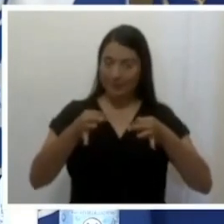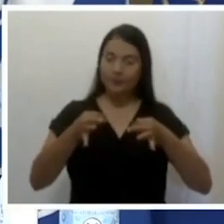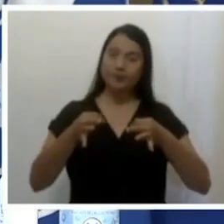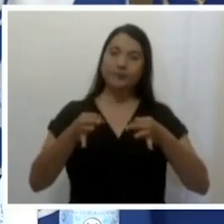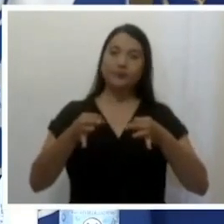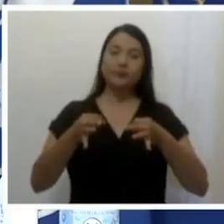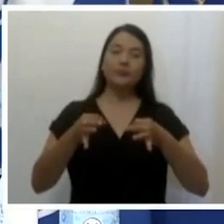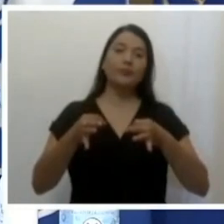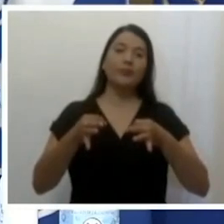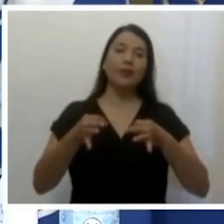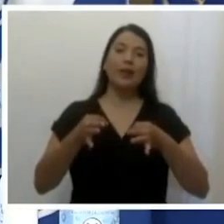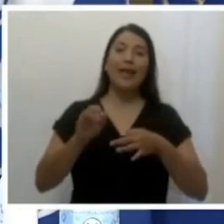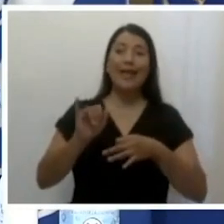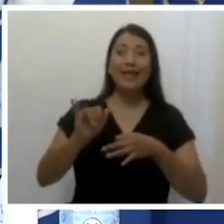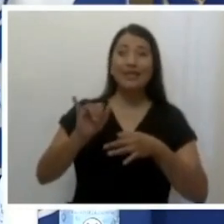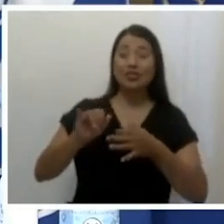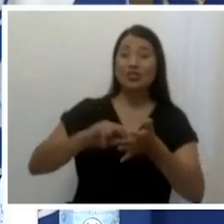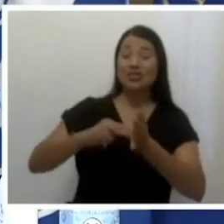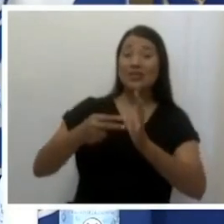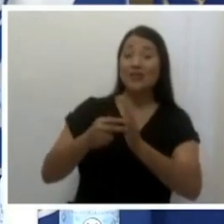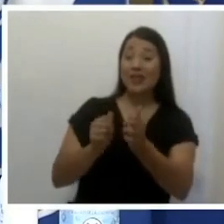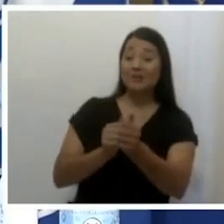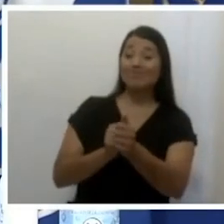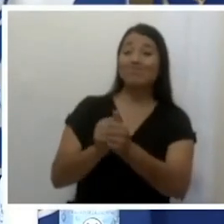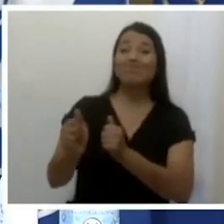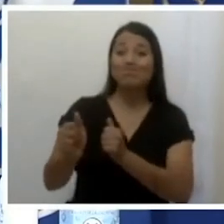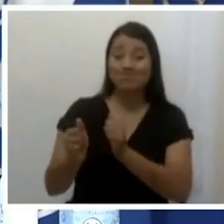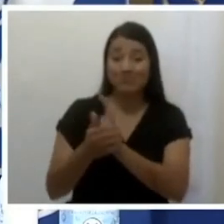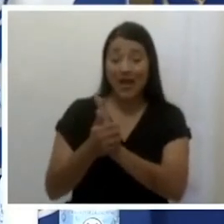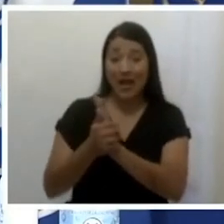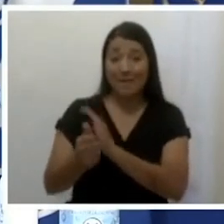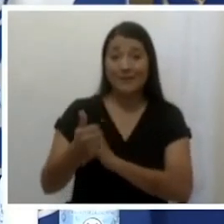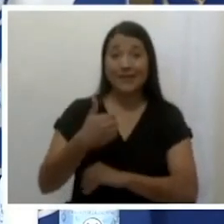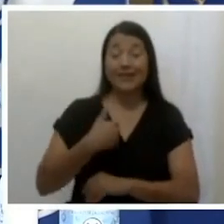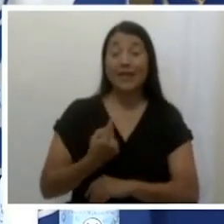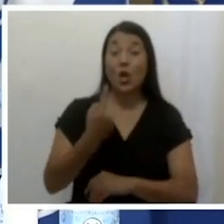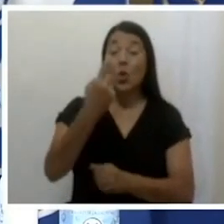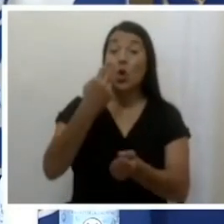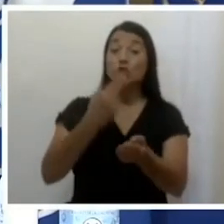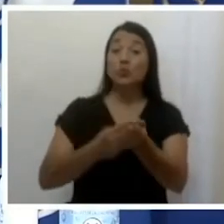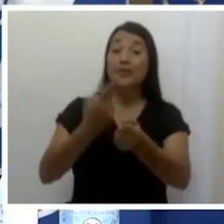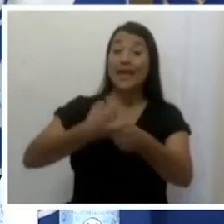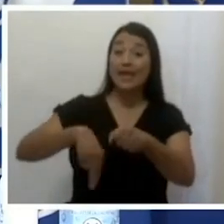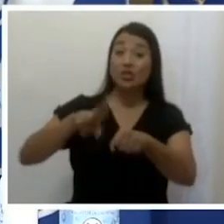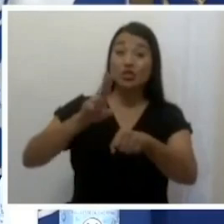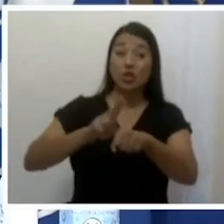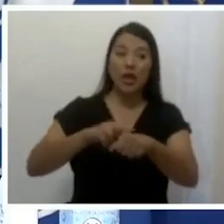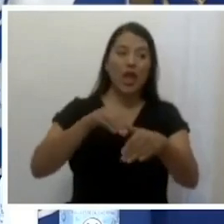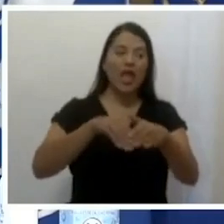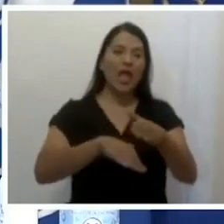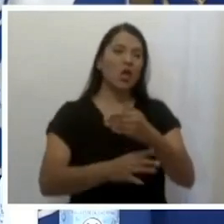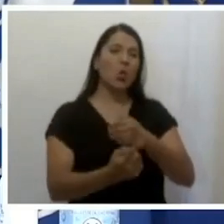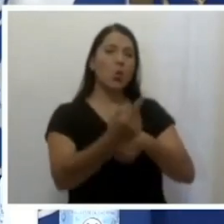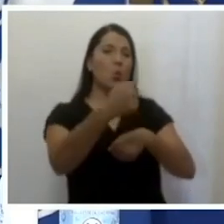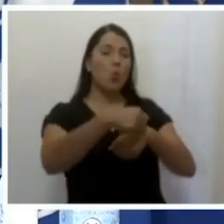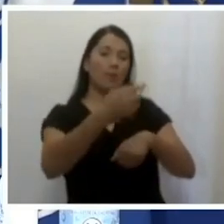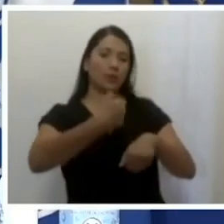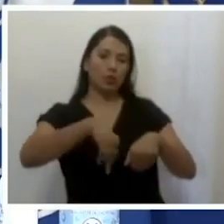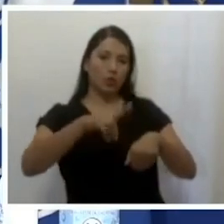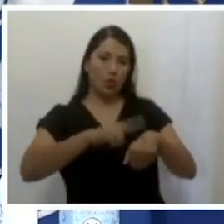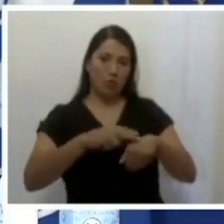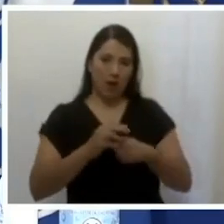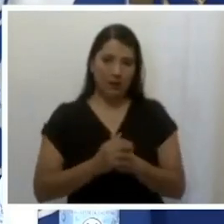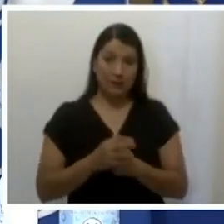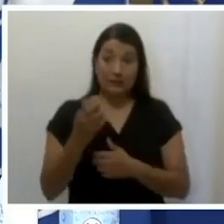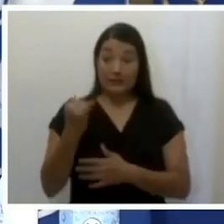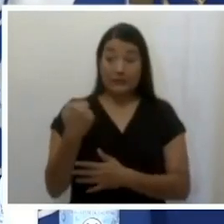que la capacidad total de un hospital nacional en tiempos normales. O sea, si no tuviéramos